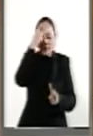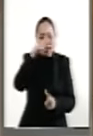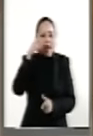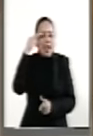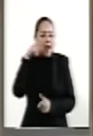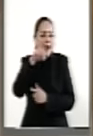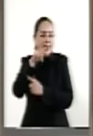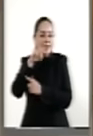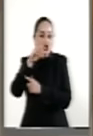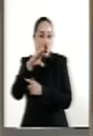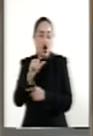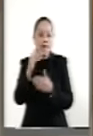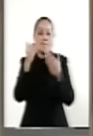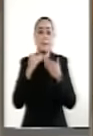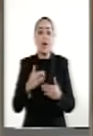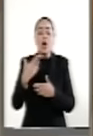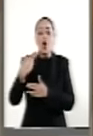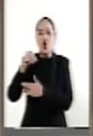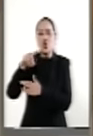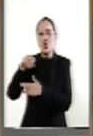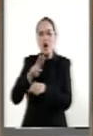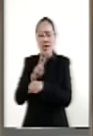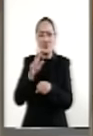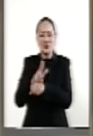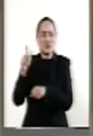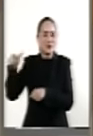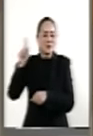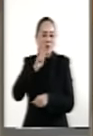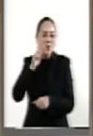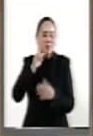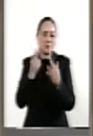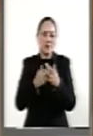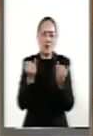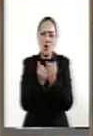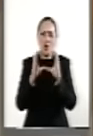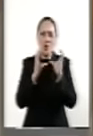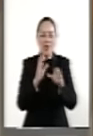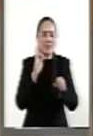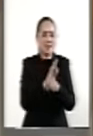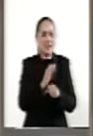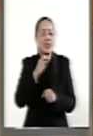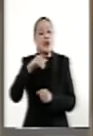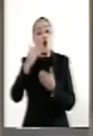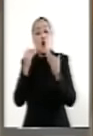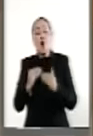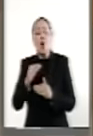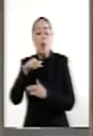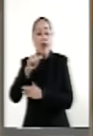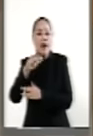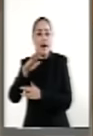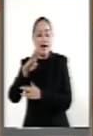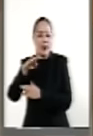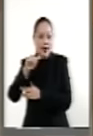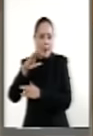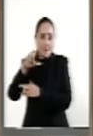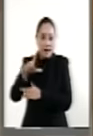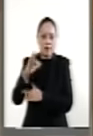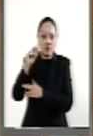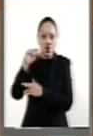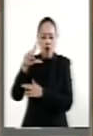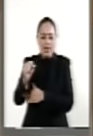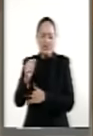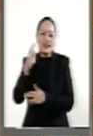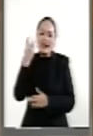De Berta Cáceres de Honduras, asesinada por defender a su comunidad. De Anabel Flores, que pagan con su vida la búsqueda de la verdad.